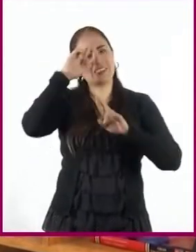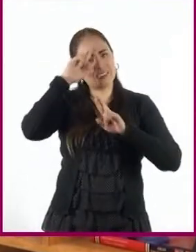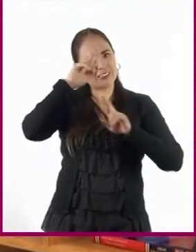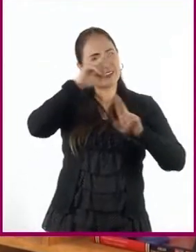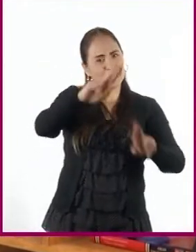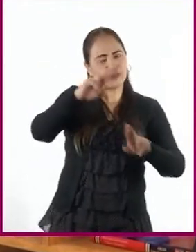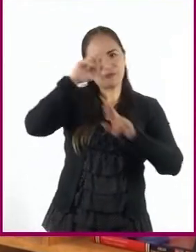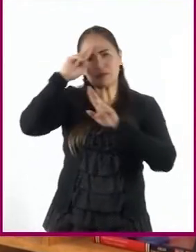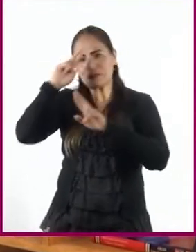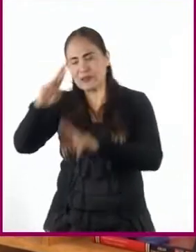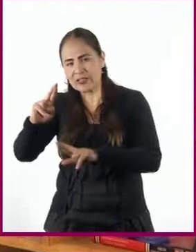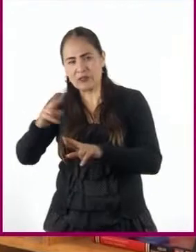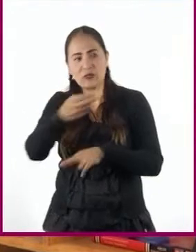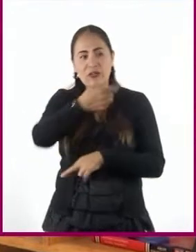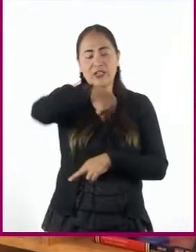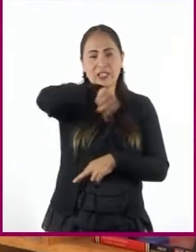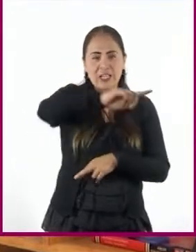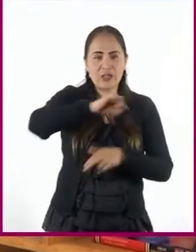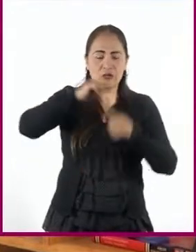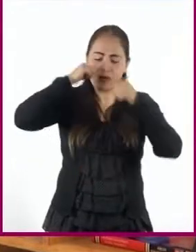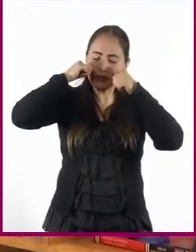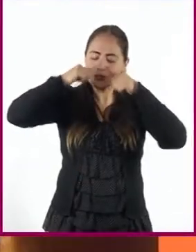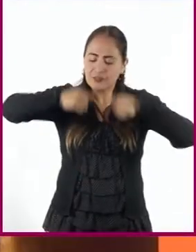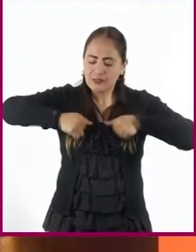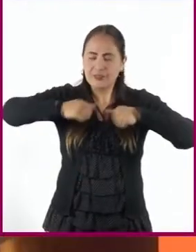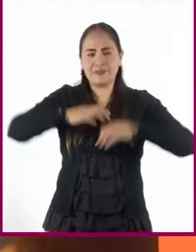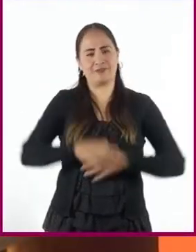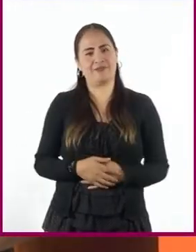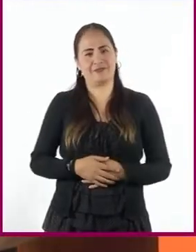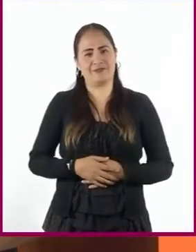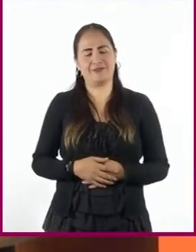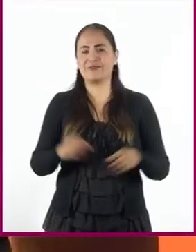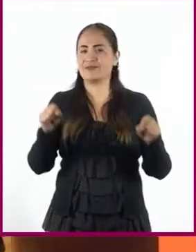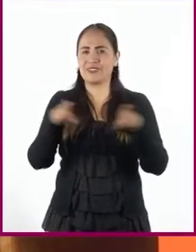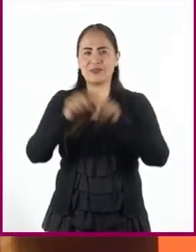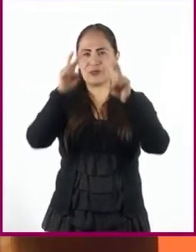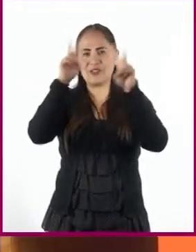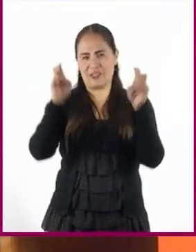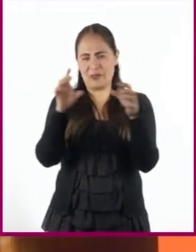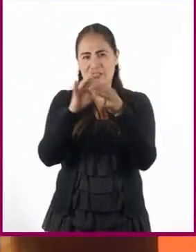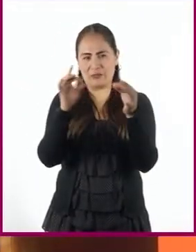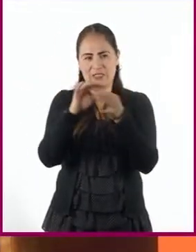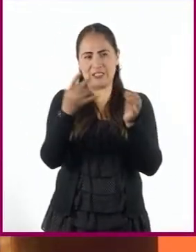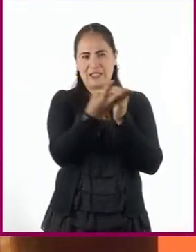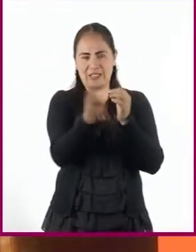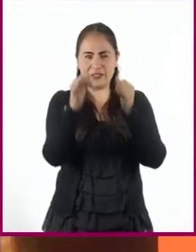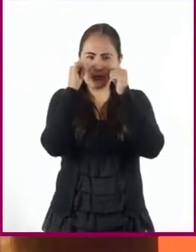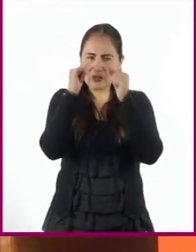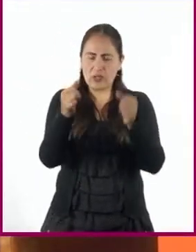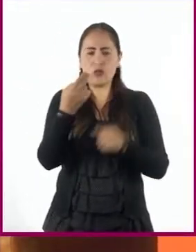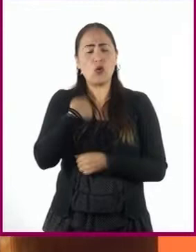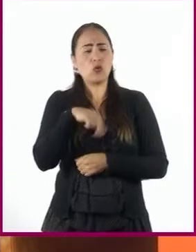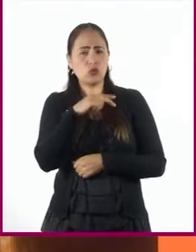escucha y hacia el tema que estamos tratando. El hecho de que pidamos que utilicen el lenguaje formal a momento de